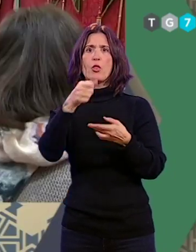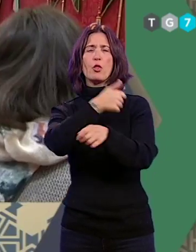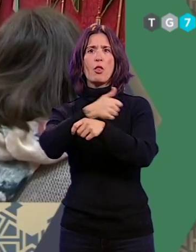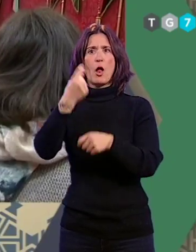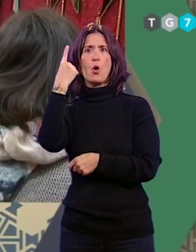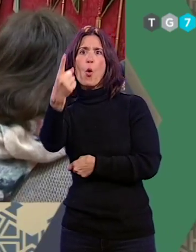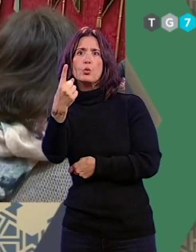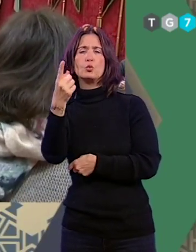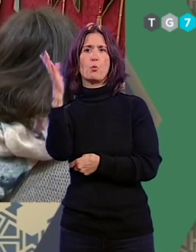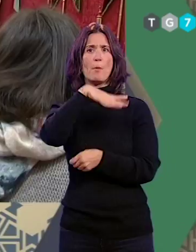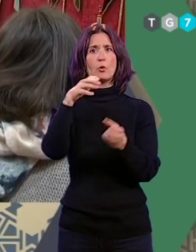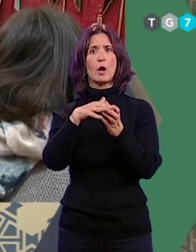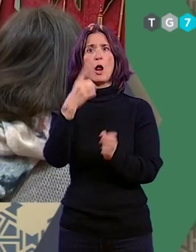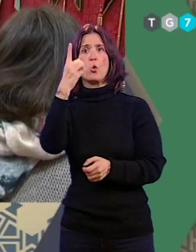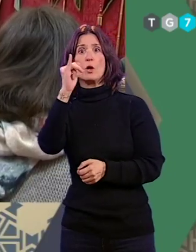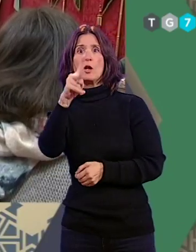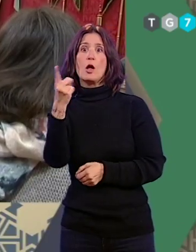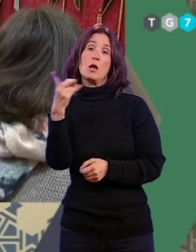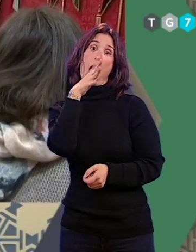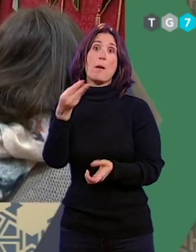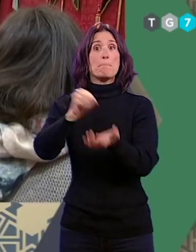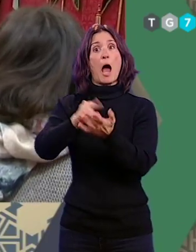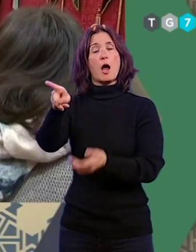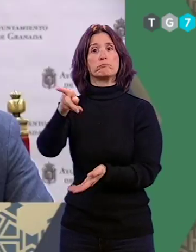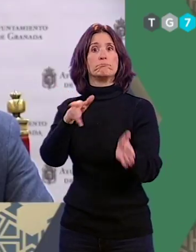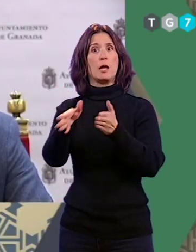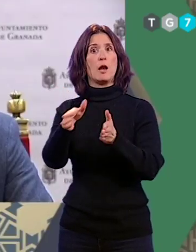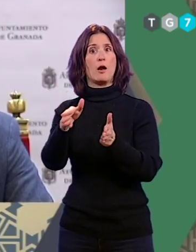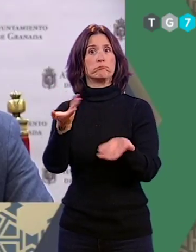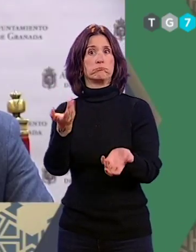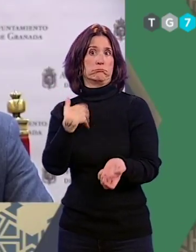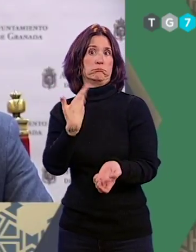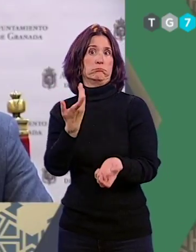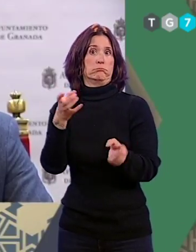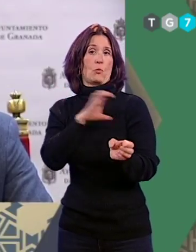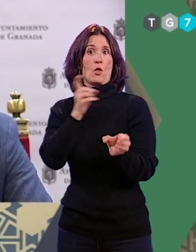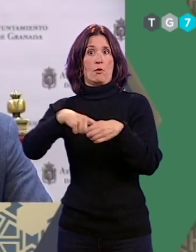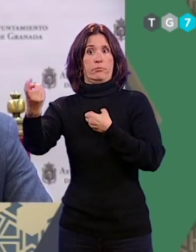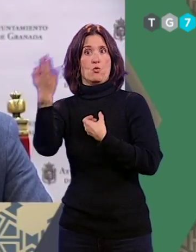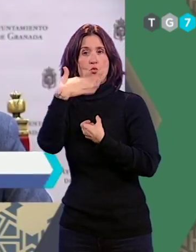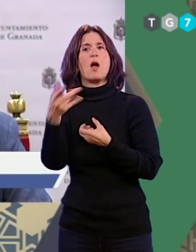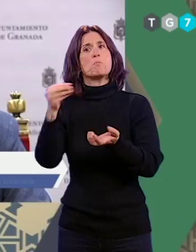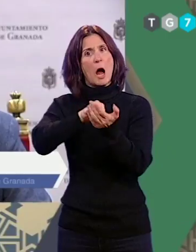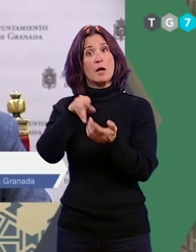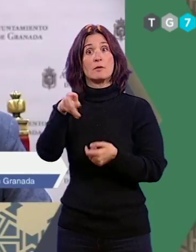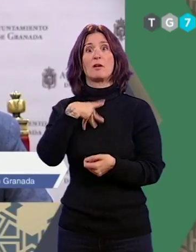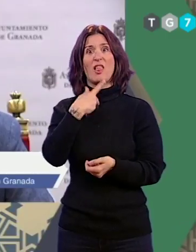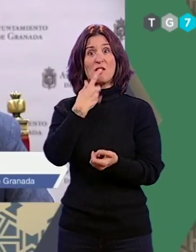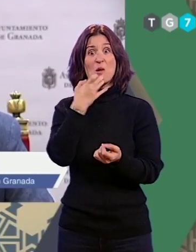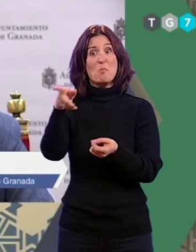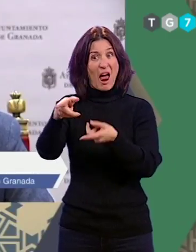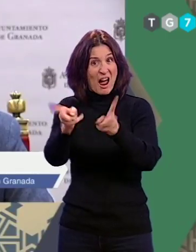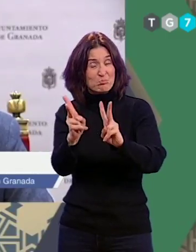Granada, Izquierda Unida y concejala no adscrita respectivamente. Con lo cual podría darse las circunstancias de que la izquierda radical